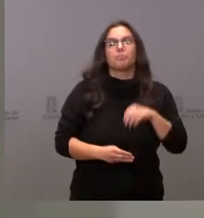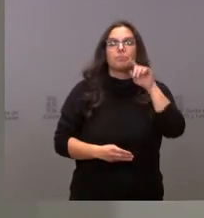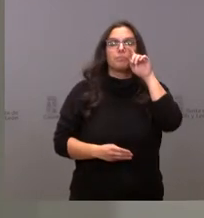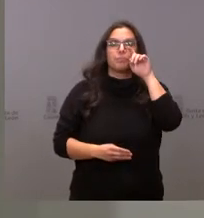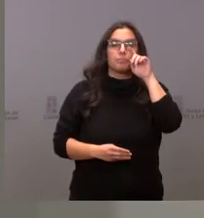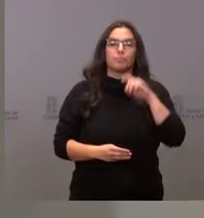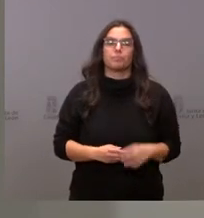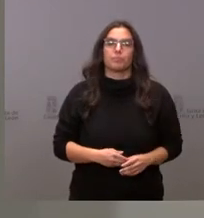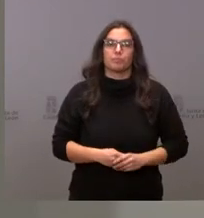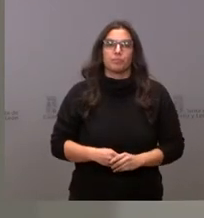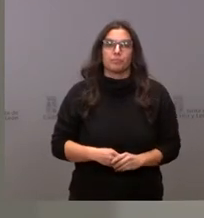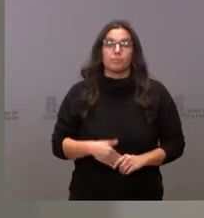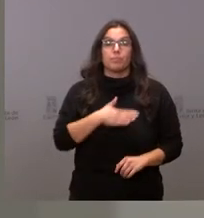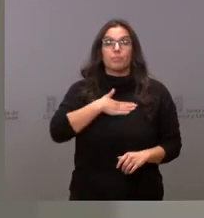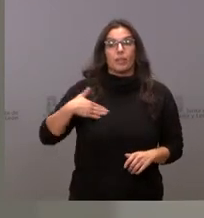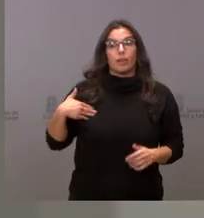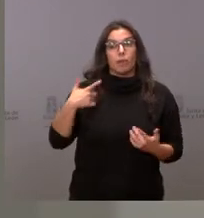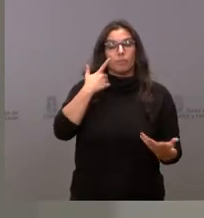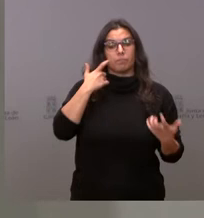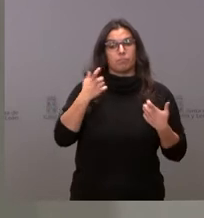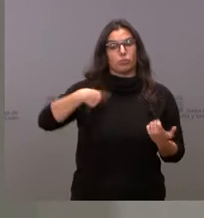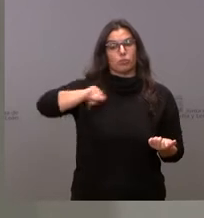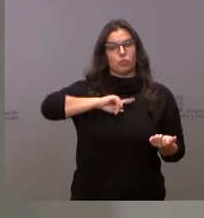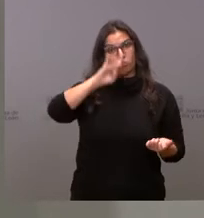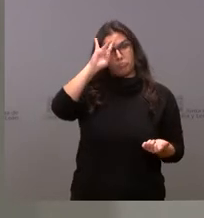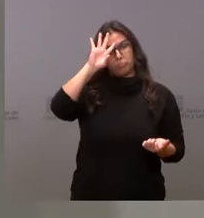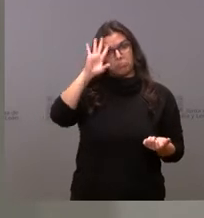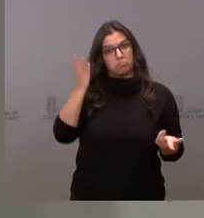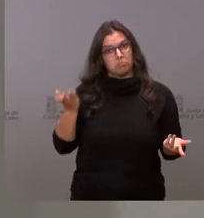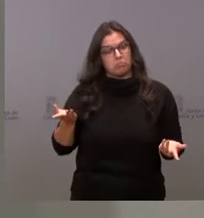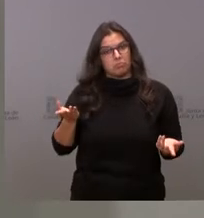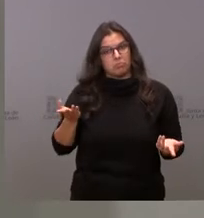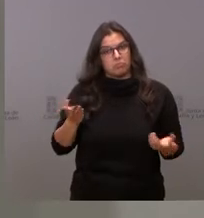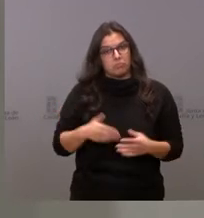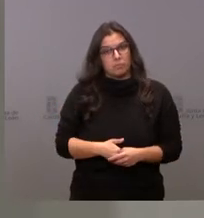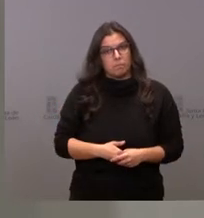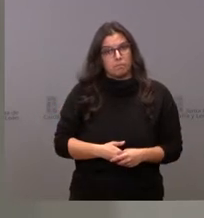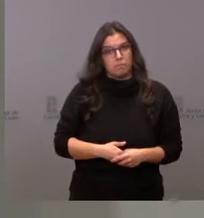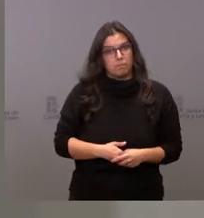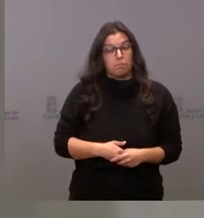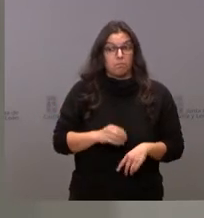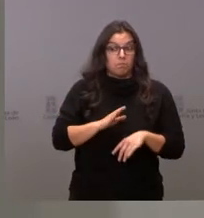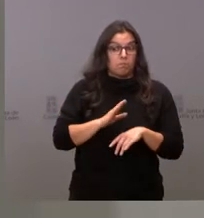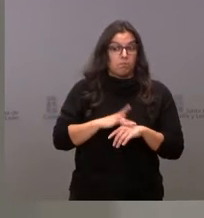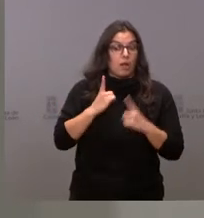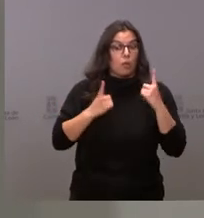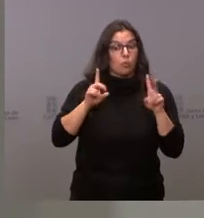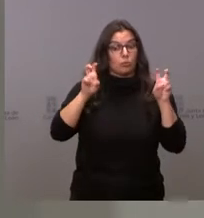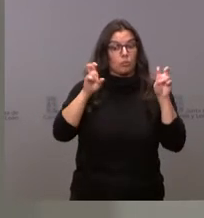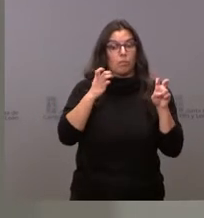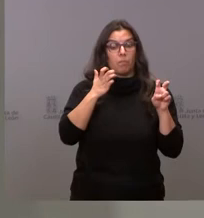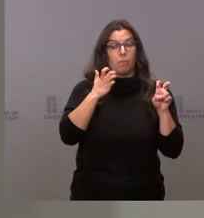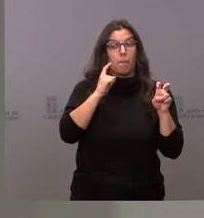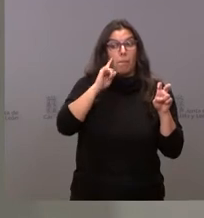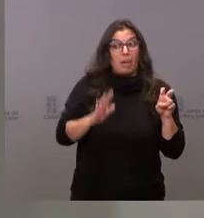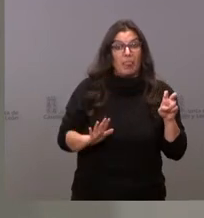reseñar nuestra sorpresa para algunos asuntos, como la supuesta